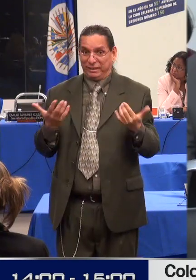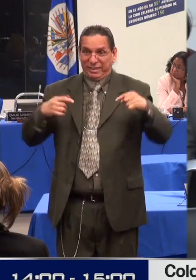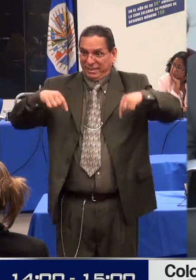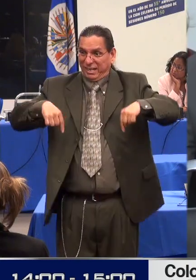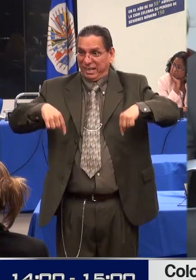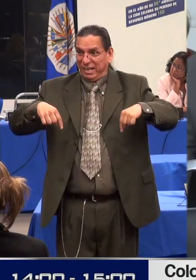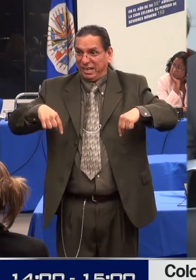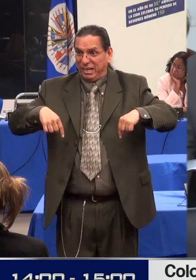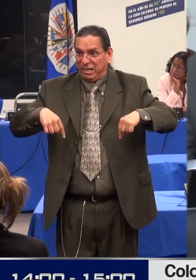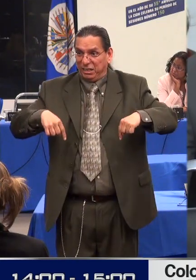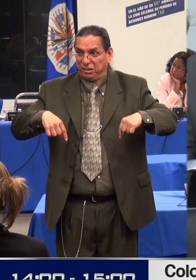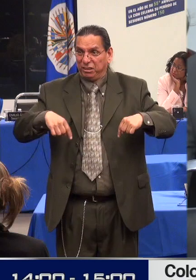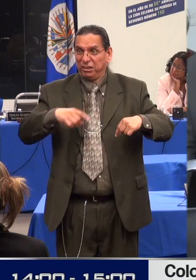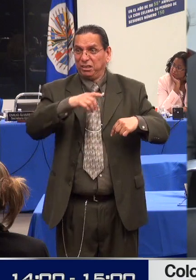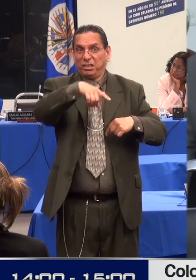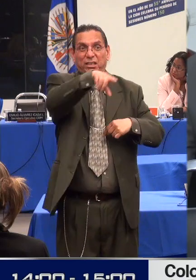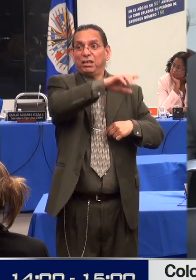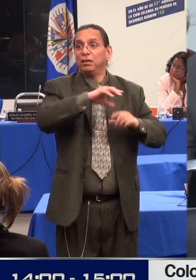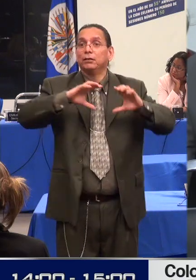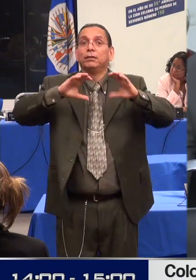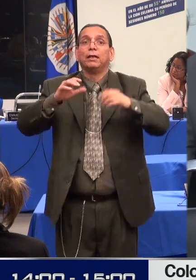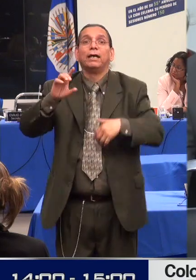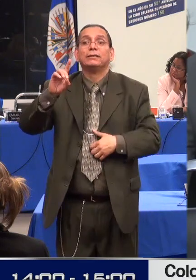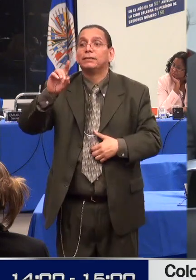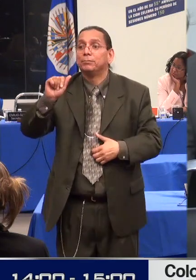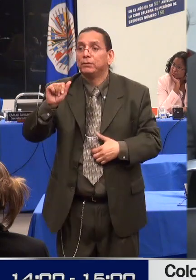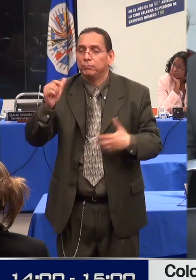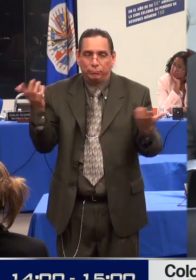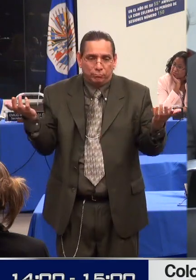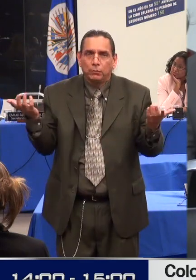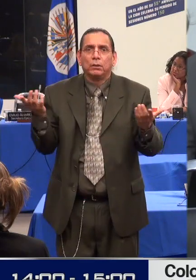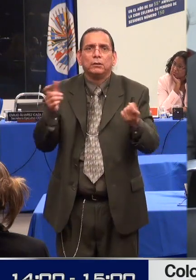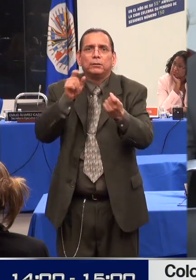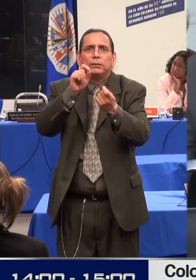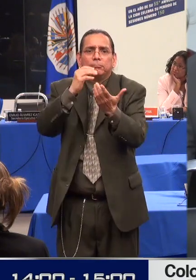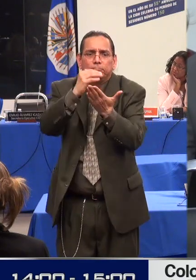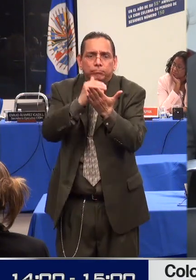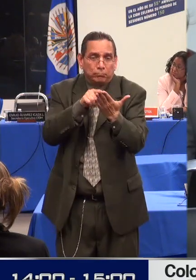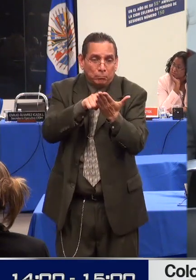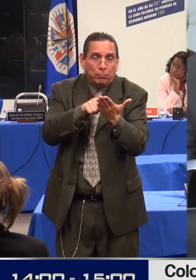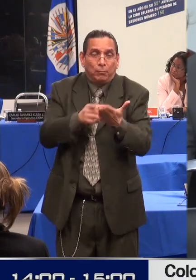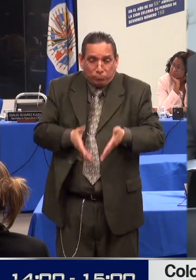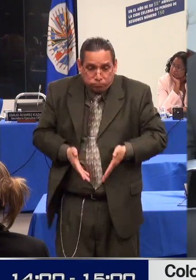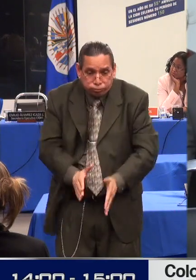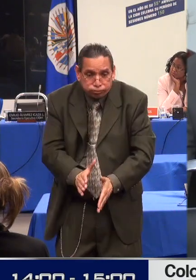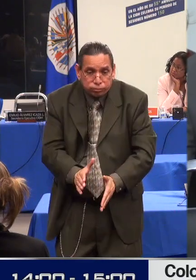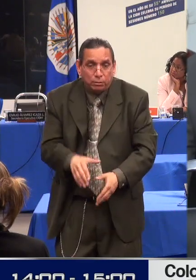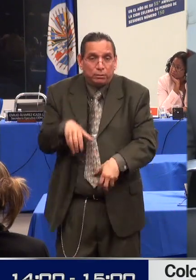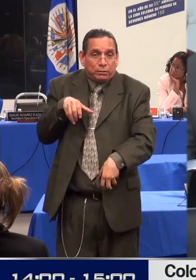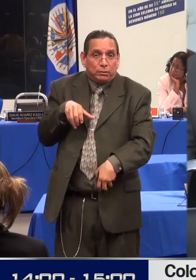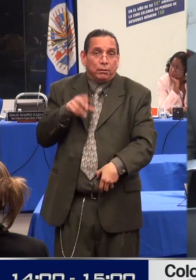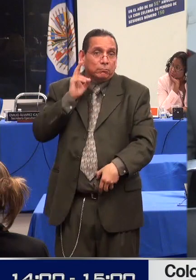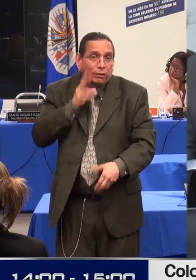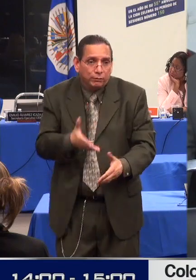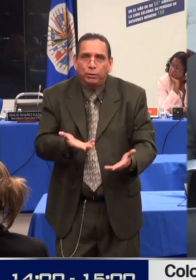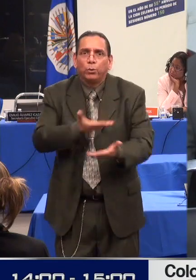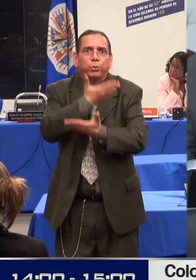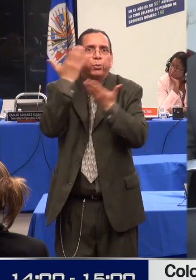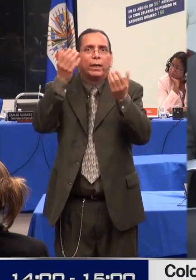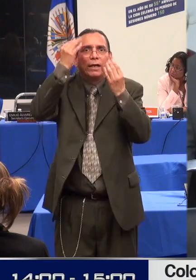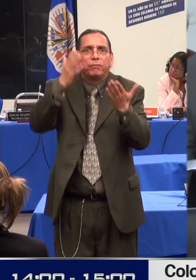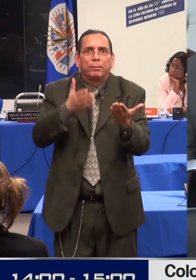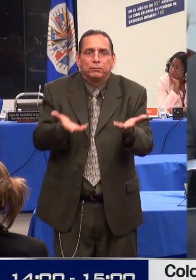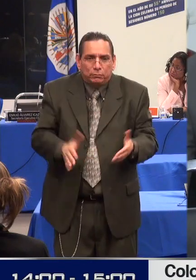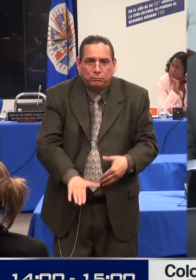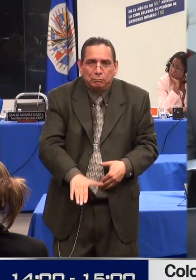sentido también quiero destacar que la invisibilización dentro del grupo de personas con discapacidad, de personas con discapacidad psicosocial, que